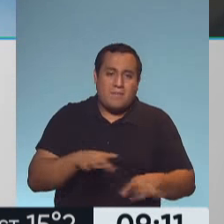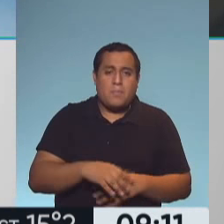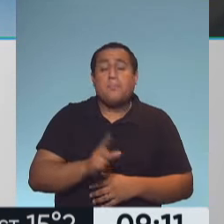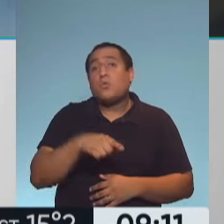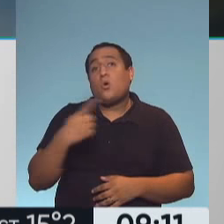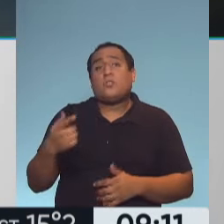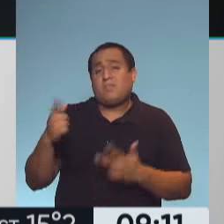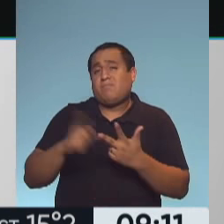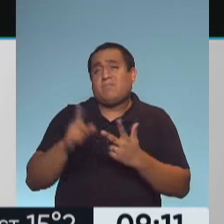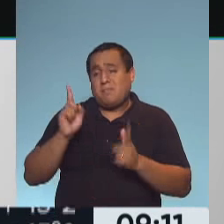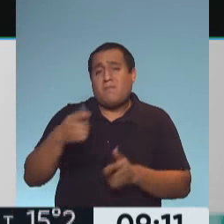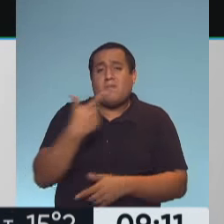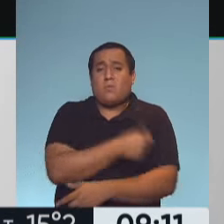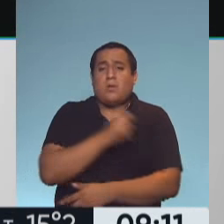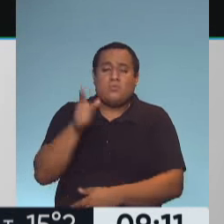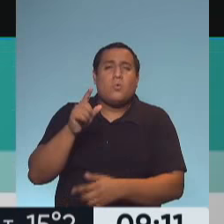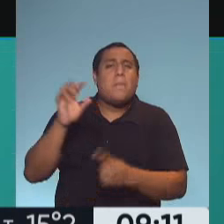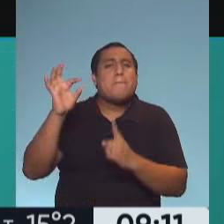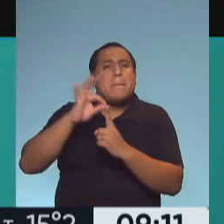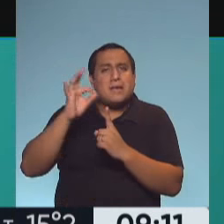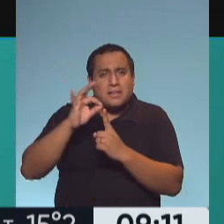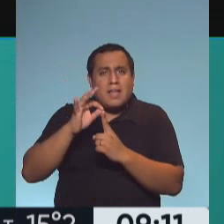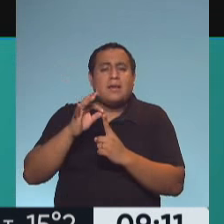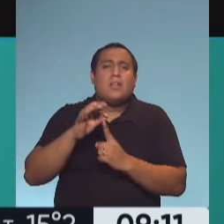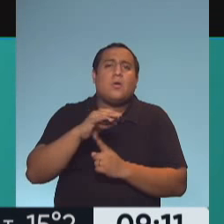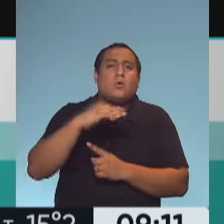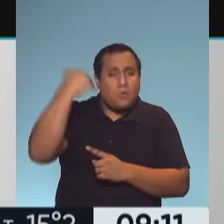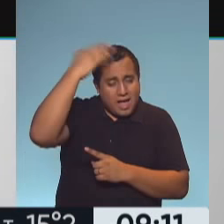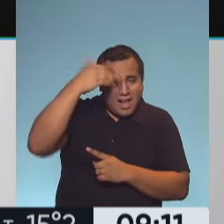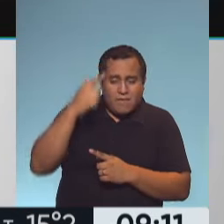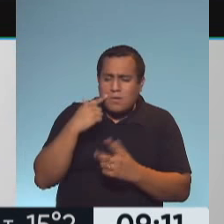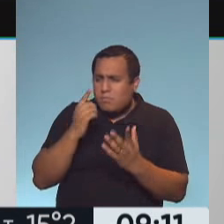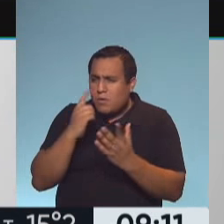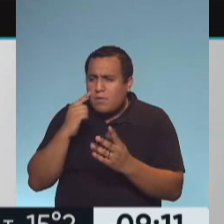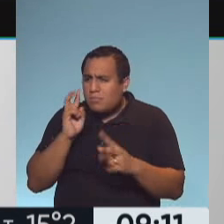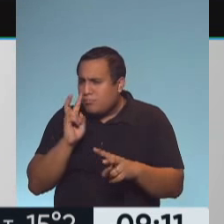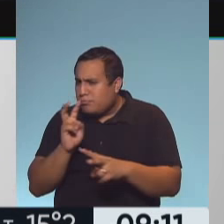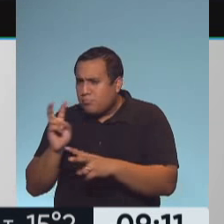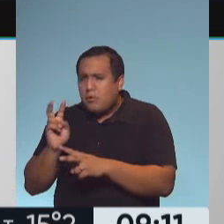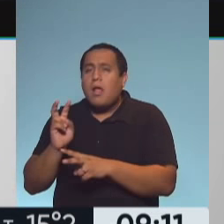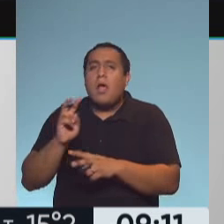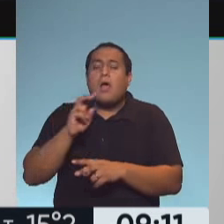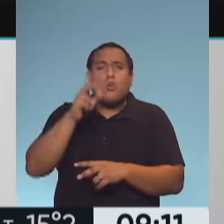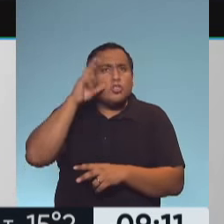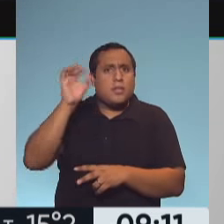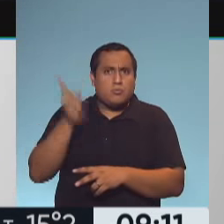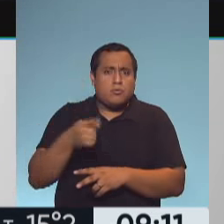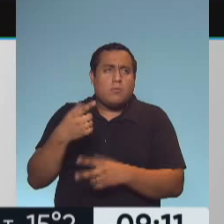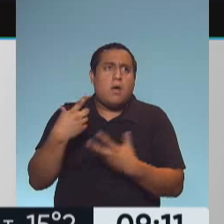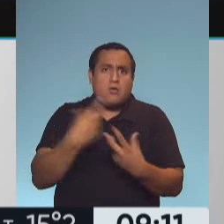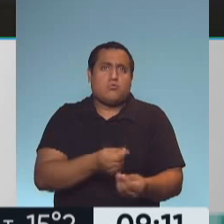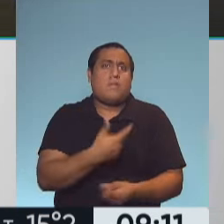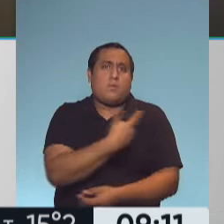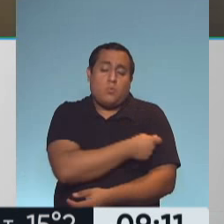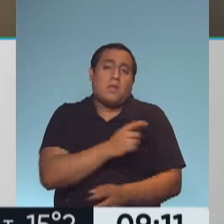pero en los estudios que se hicieron en Pakistán y en Emiratos también han mostrado una eficacia cercana al 80% y 100% para